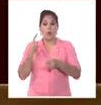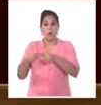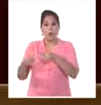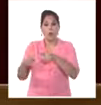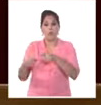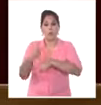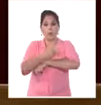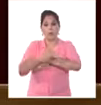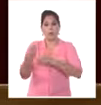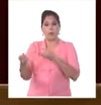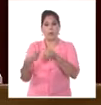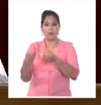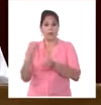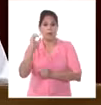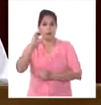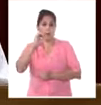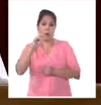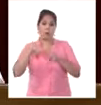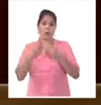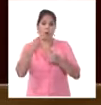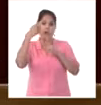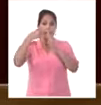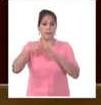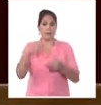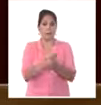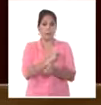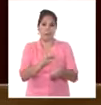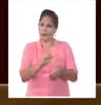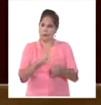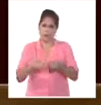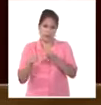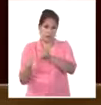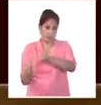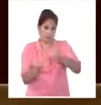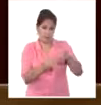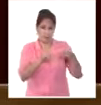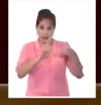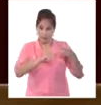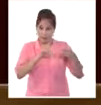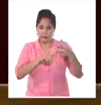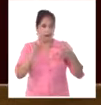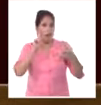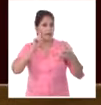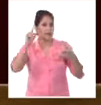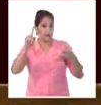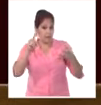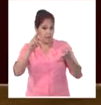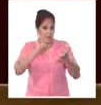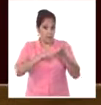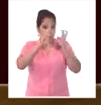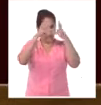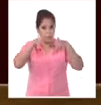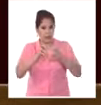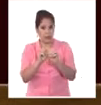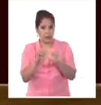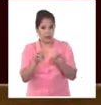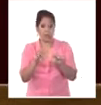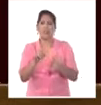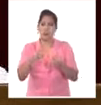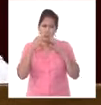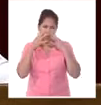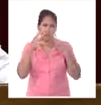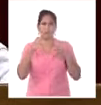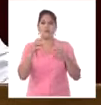intimidario. Es necesario también aumentar el activismo y la articulación en las redes sociales y espacios